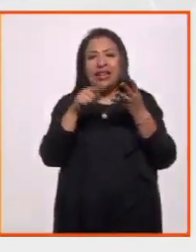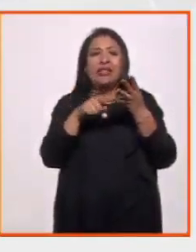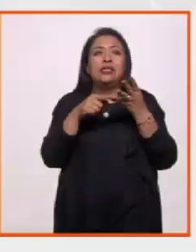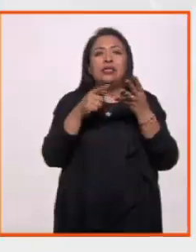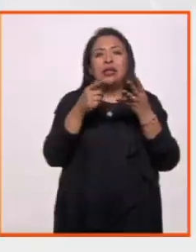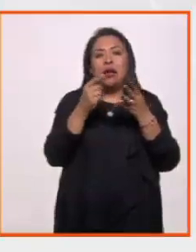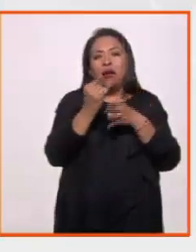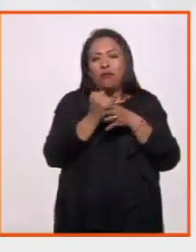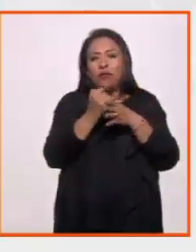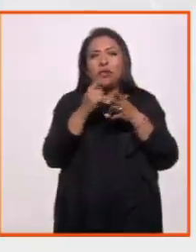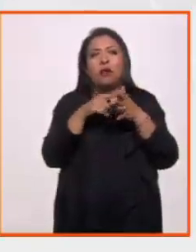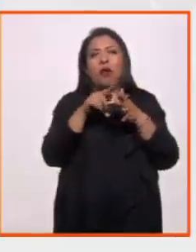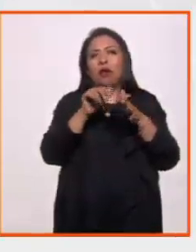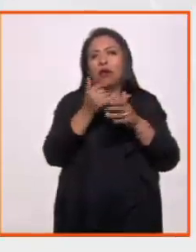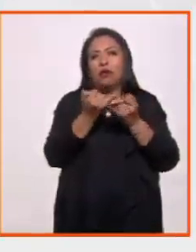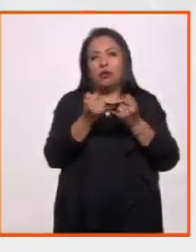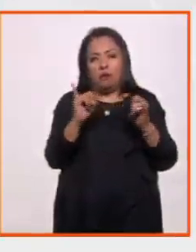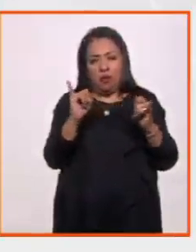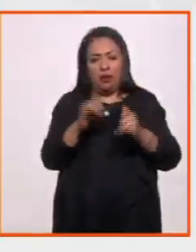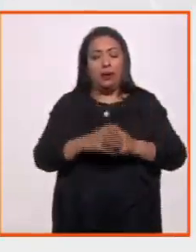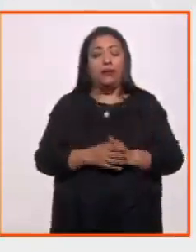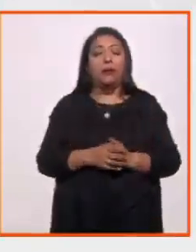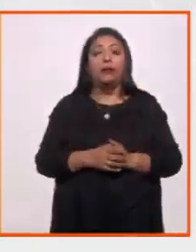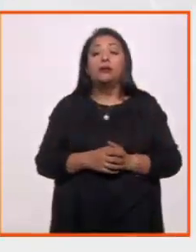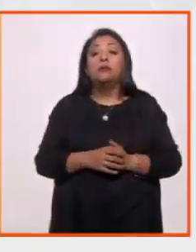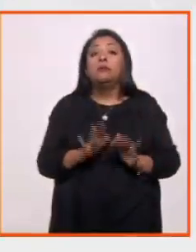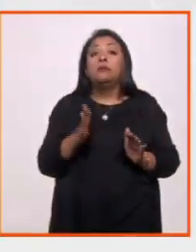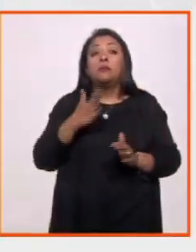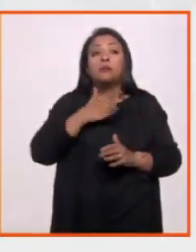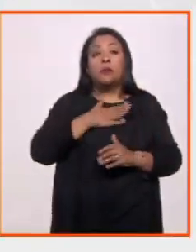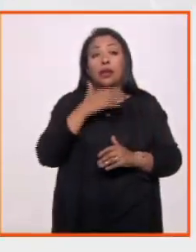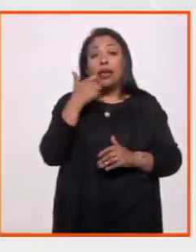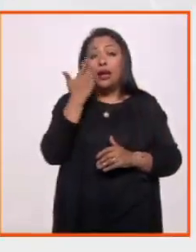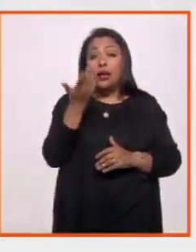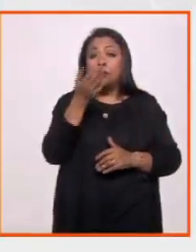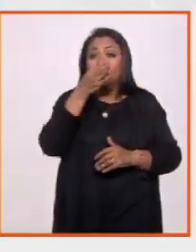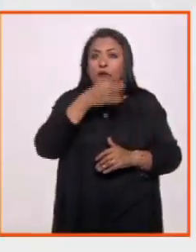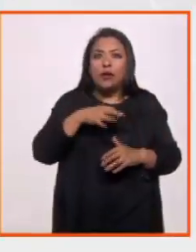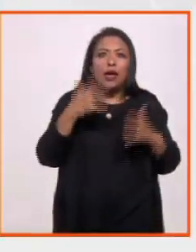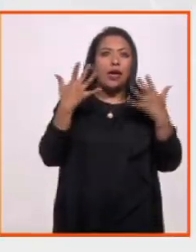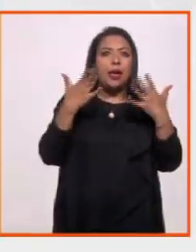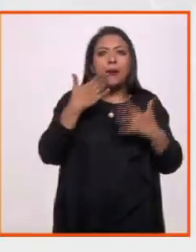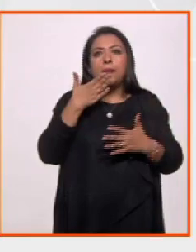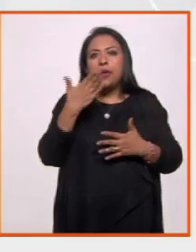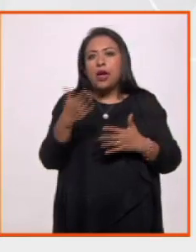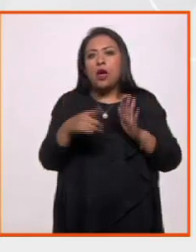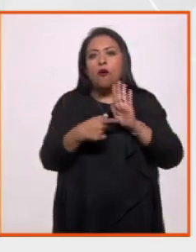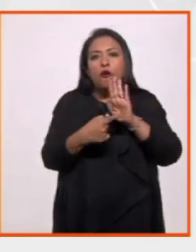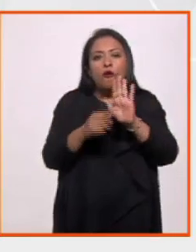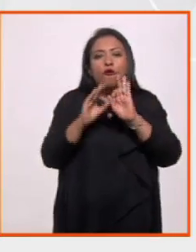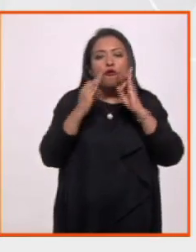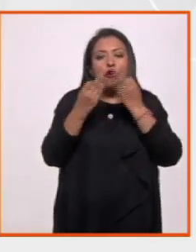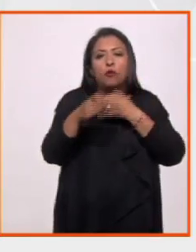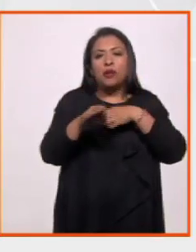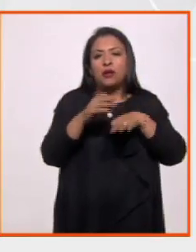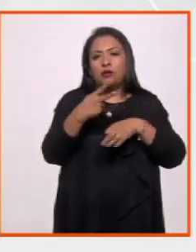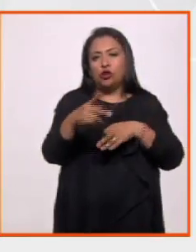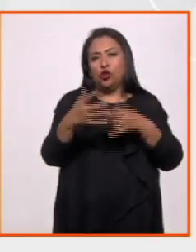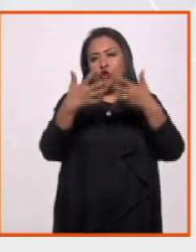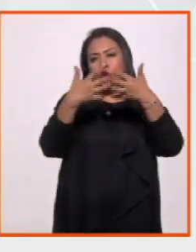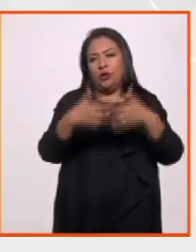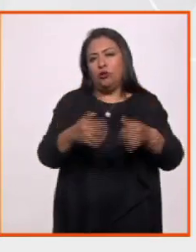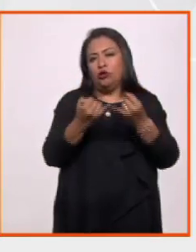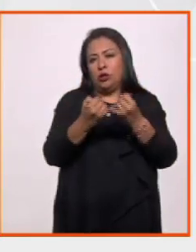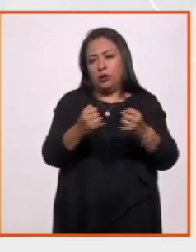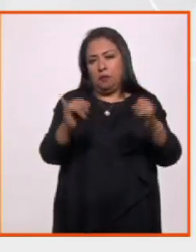medios independientes. Lo que queremos es celebrar los modelos de trabajo que tiene la industria independiente que por lo